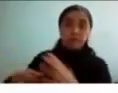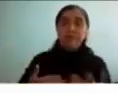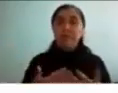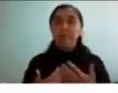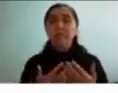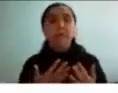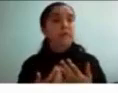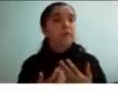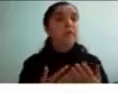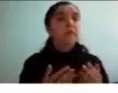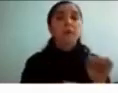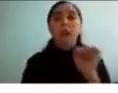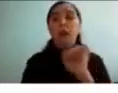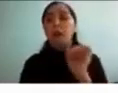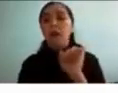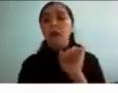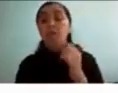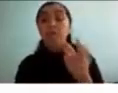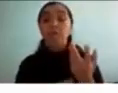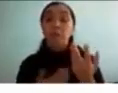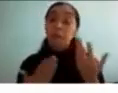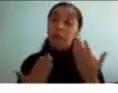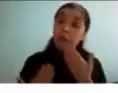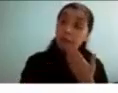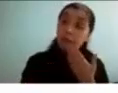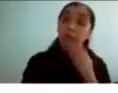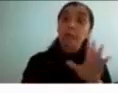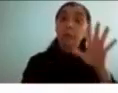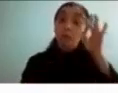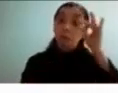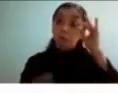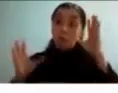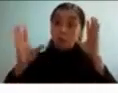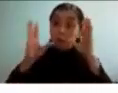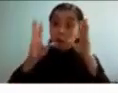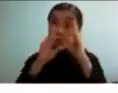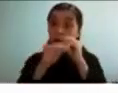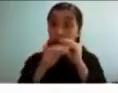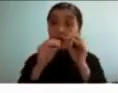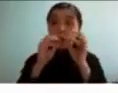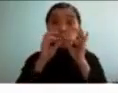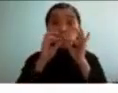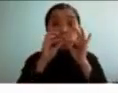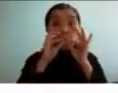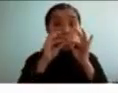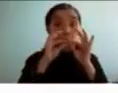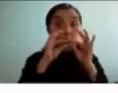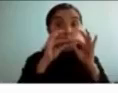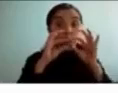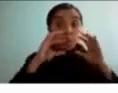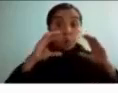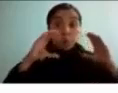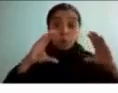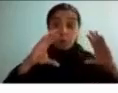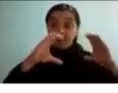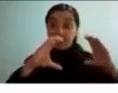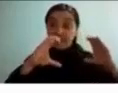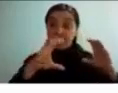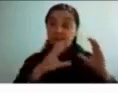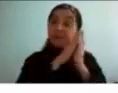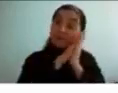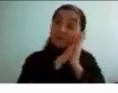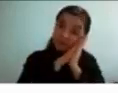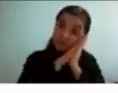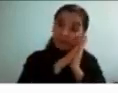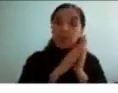y ese día aparte me di cuenta en la noche que había inflado este colchón inflable obviamente esos colchones inflables